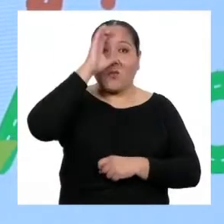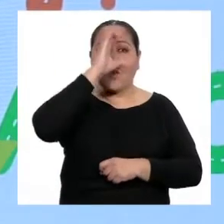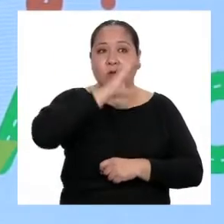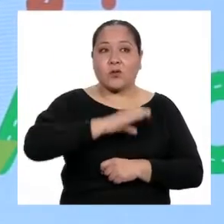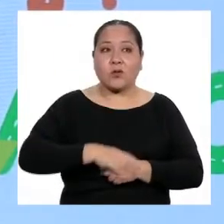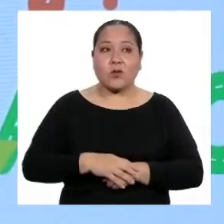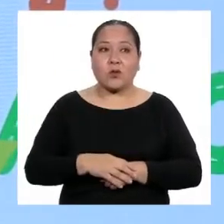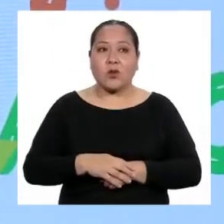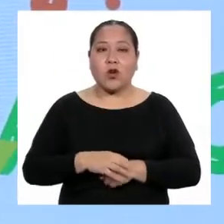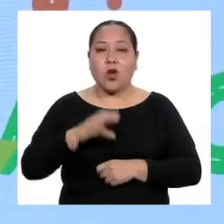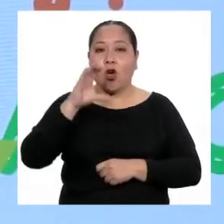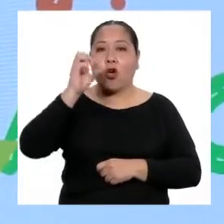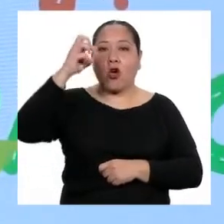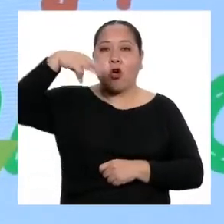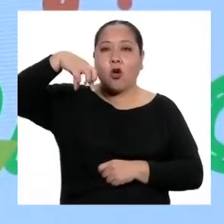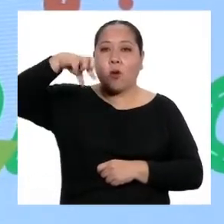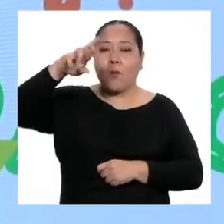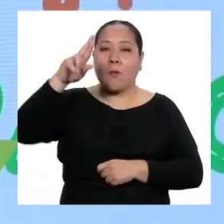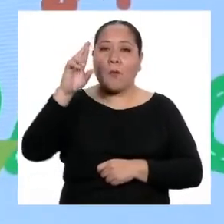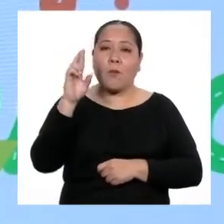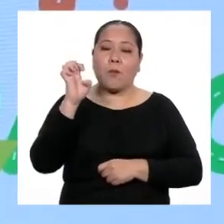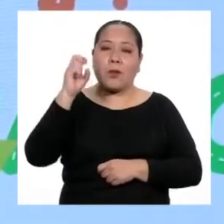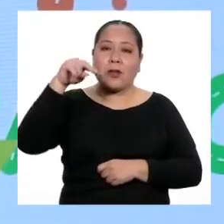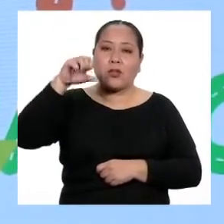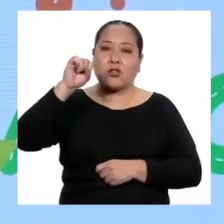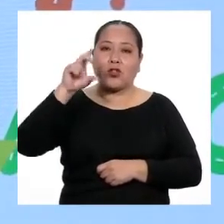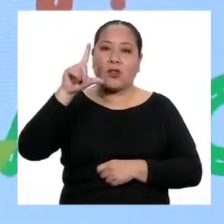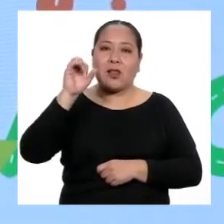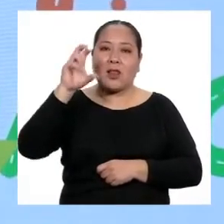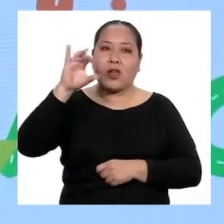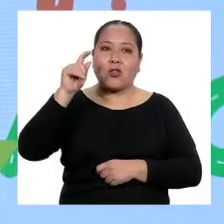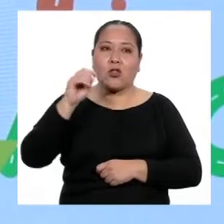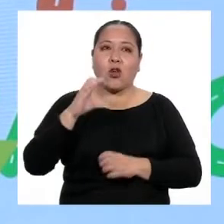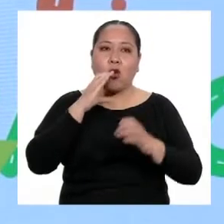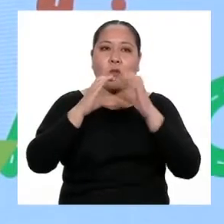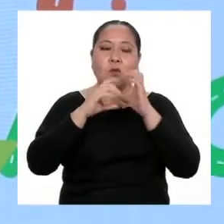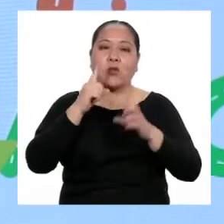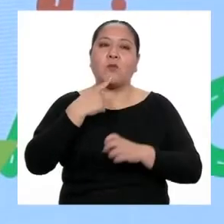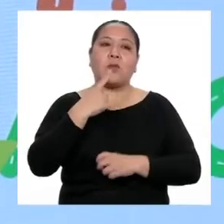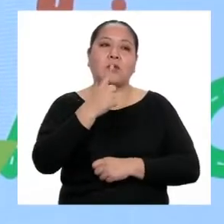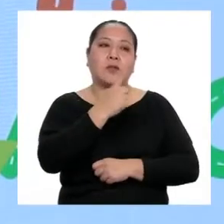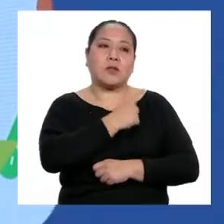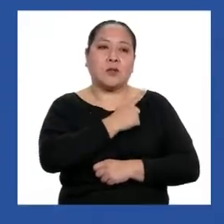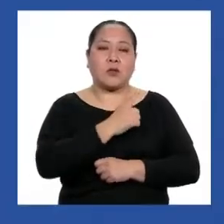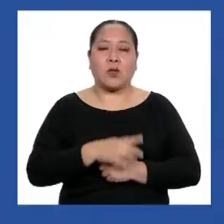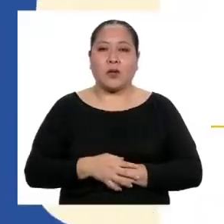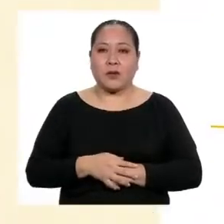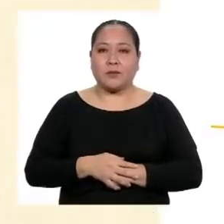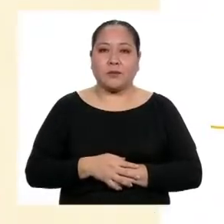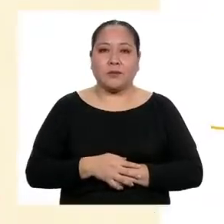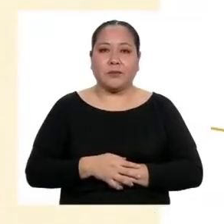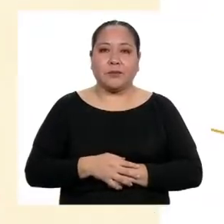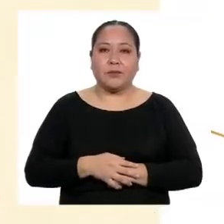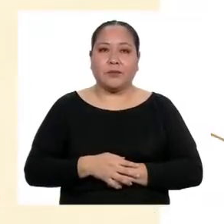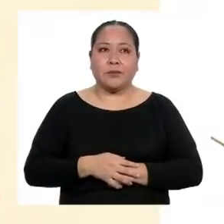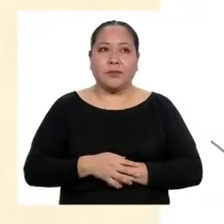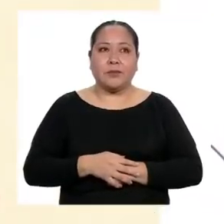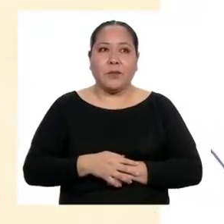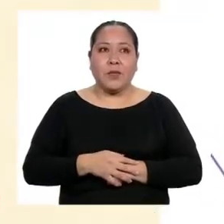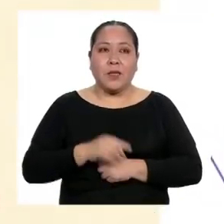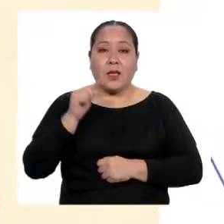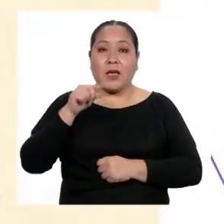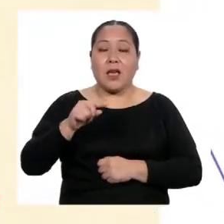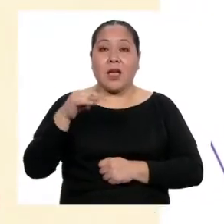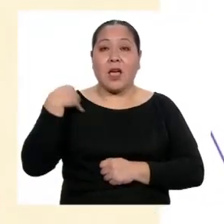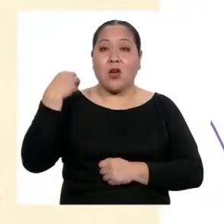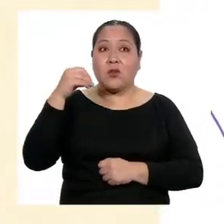Comprensión Lectora, Comunicación Primero de Secundaria. La adolescencia es una